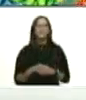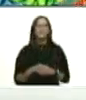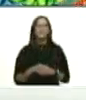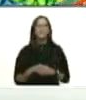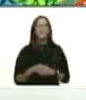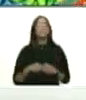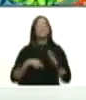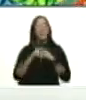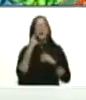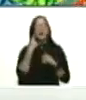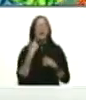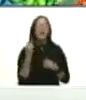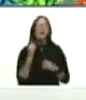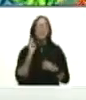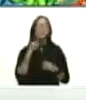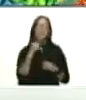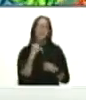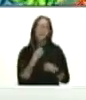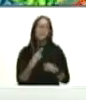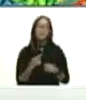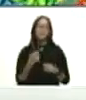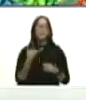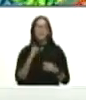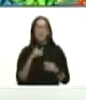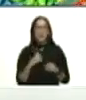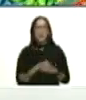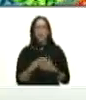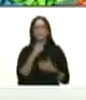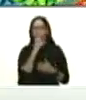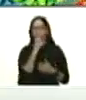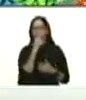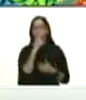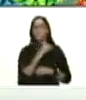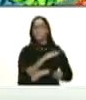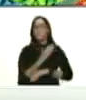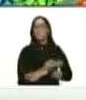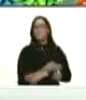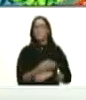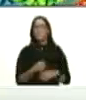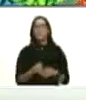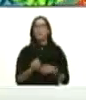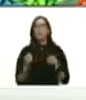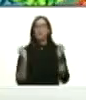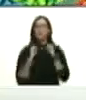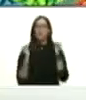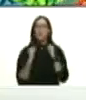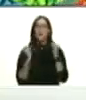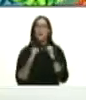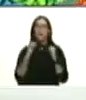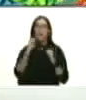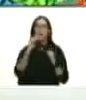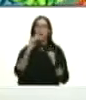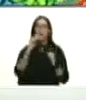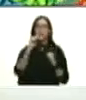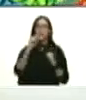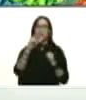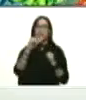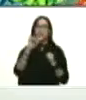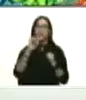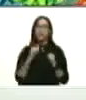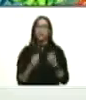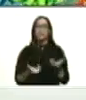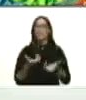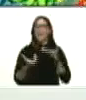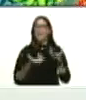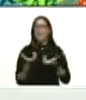vamos a ver como usted lo ha dicho porque hay una incertidumbre fuerte porque normalmente se enfriaba el Atlántico y ahora lo tenemos caliente también hoy cambió el